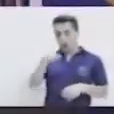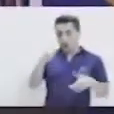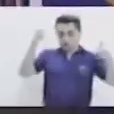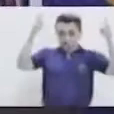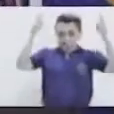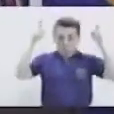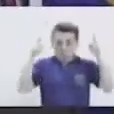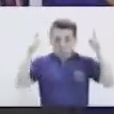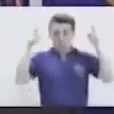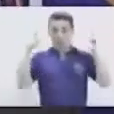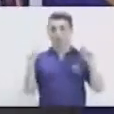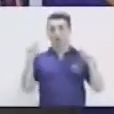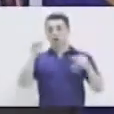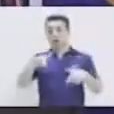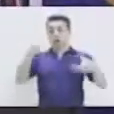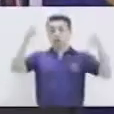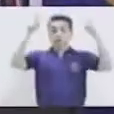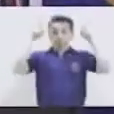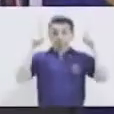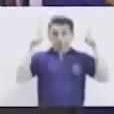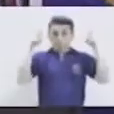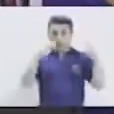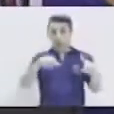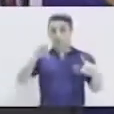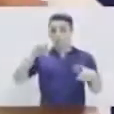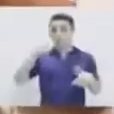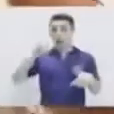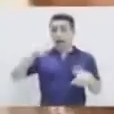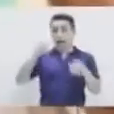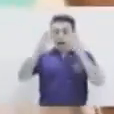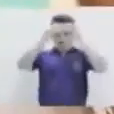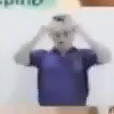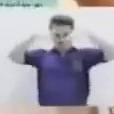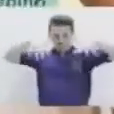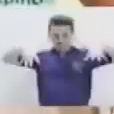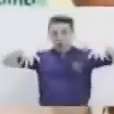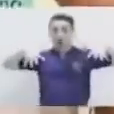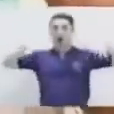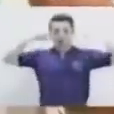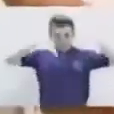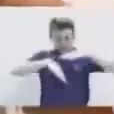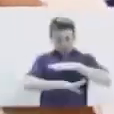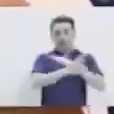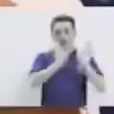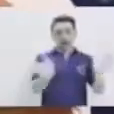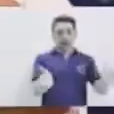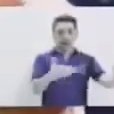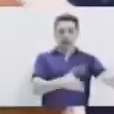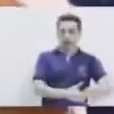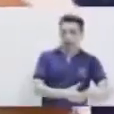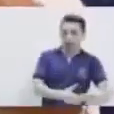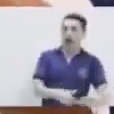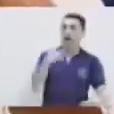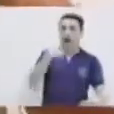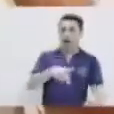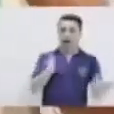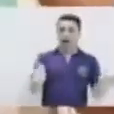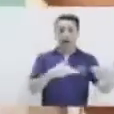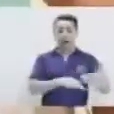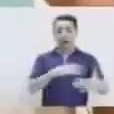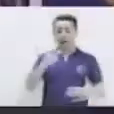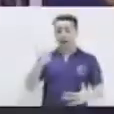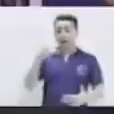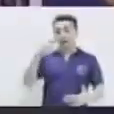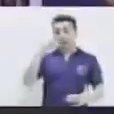un sombrero. El sombrero era de paja, se metió en una caja. La caja de